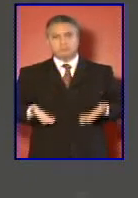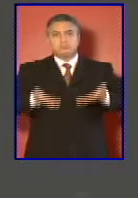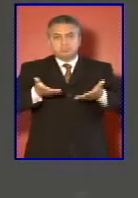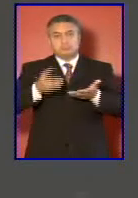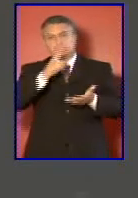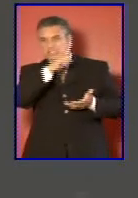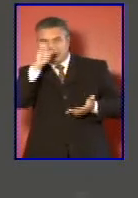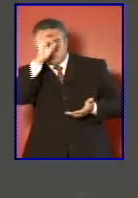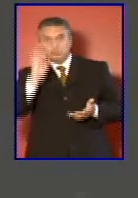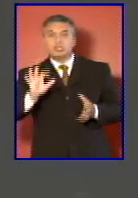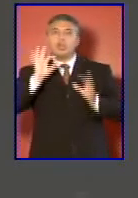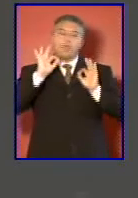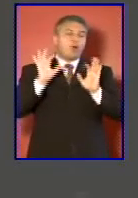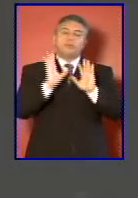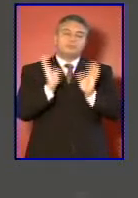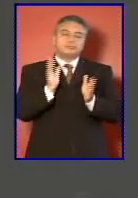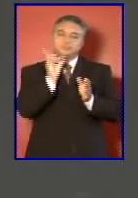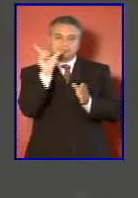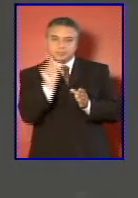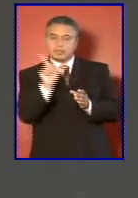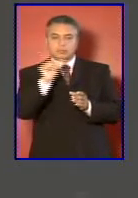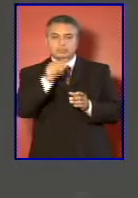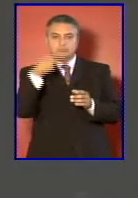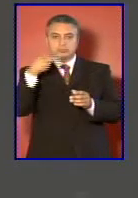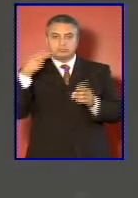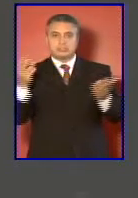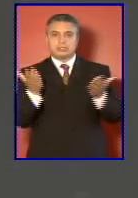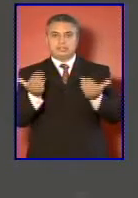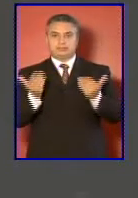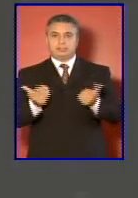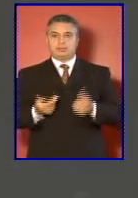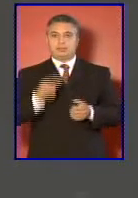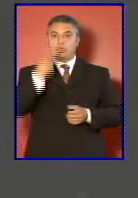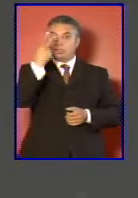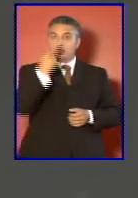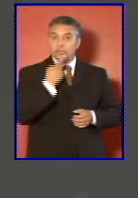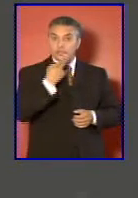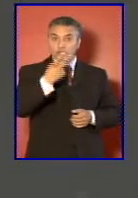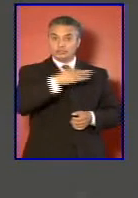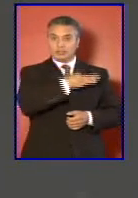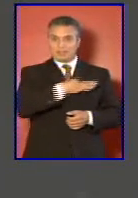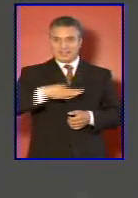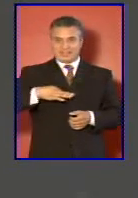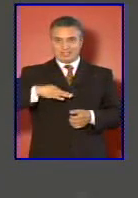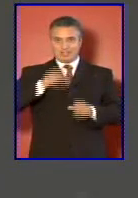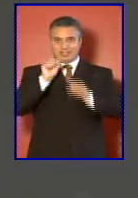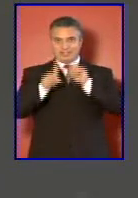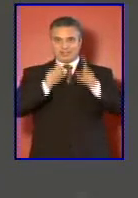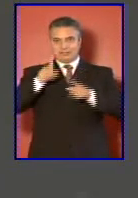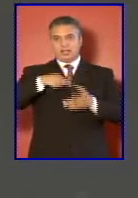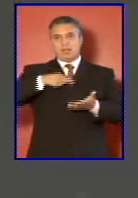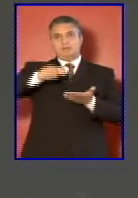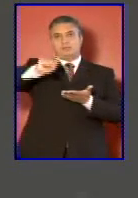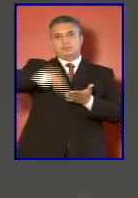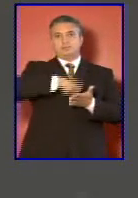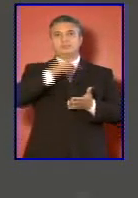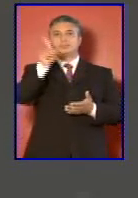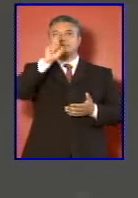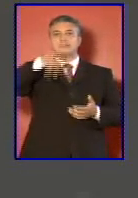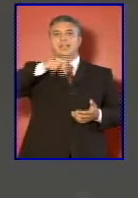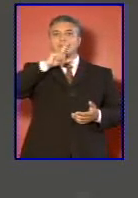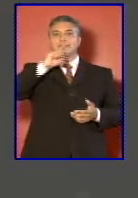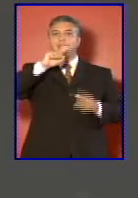parcialmente según sus necesidades ambos ministros de defensa firmamos en Santa Cruz el último de los